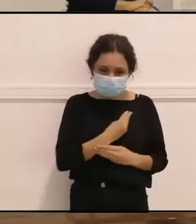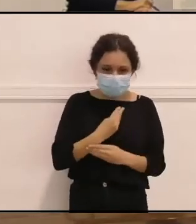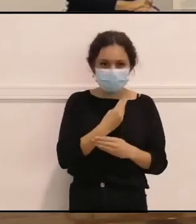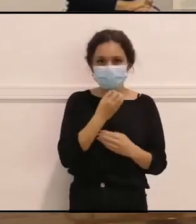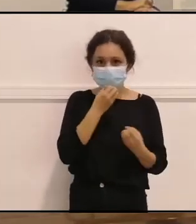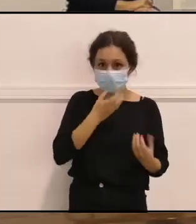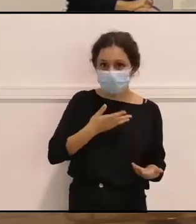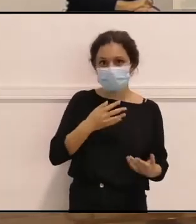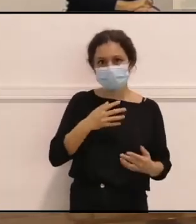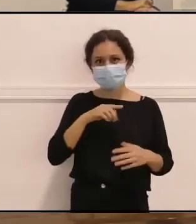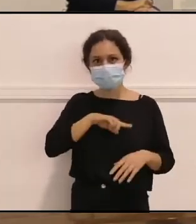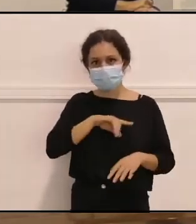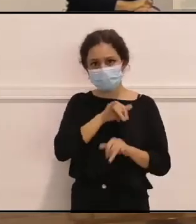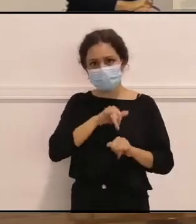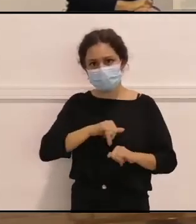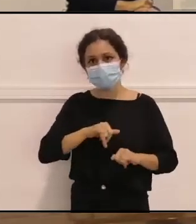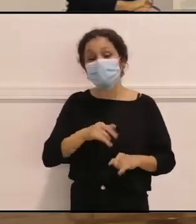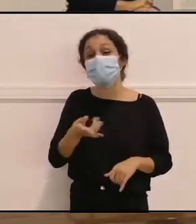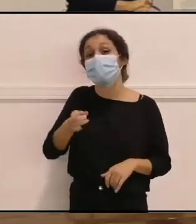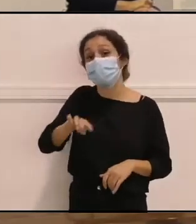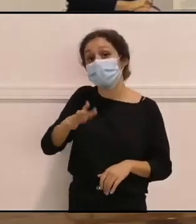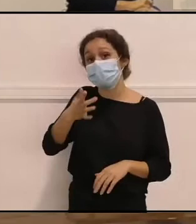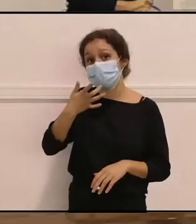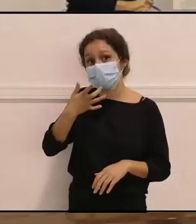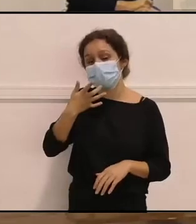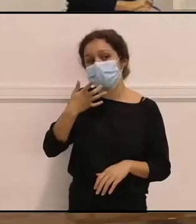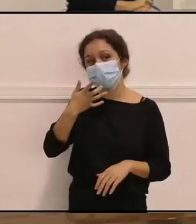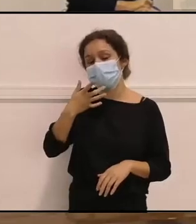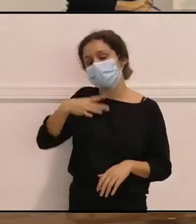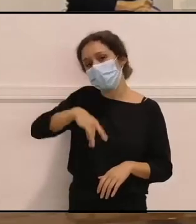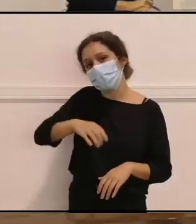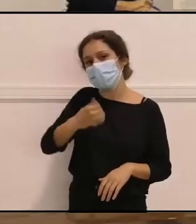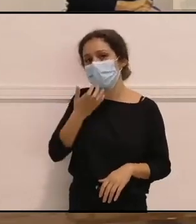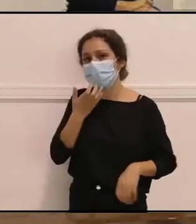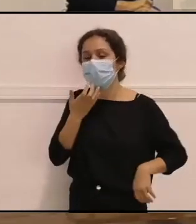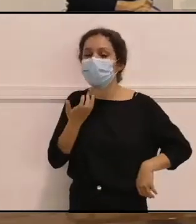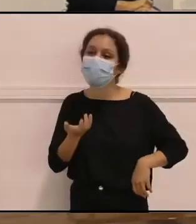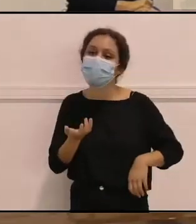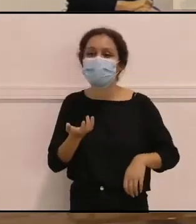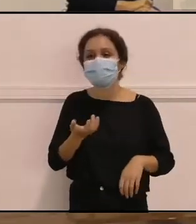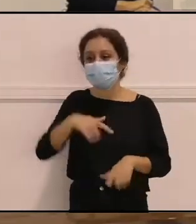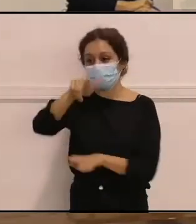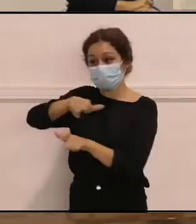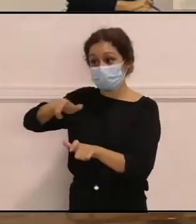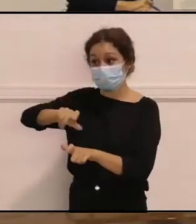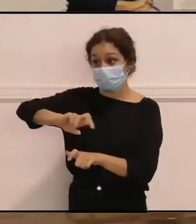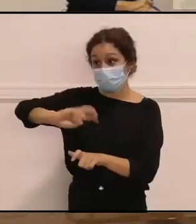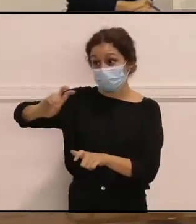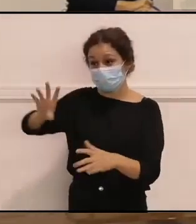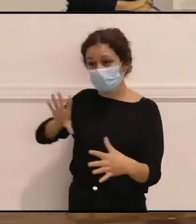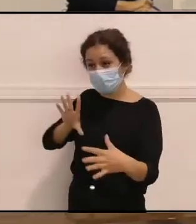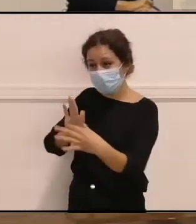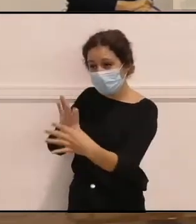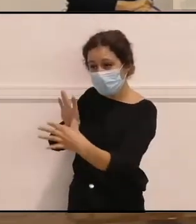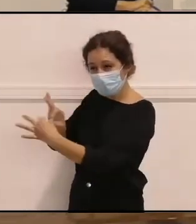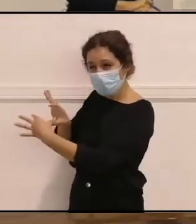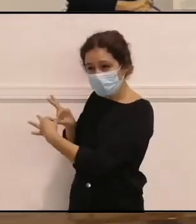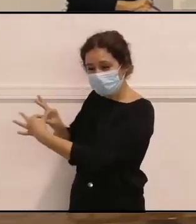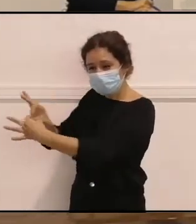feliz, ¿no? También cuando puedo estar conectando con otras personas con las que me puedo sentir